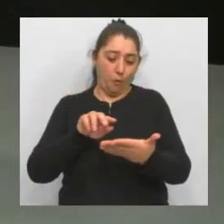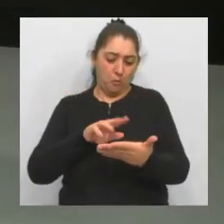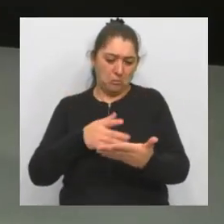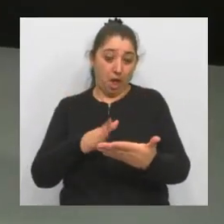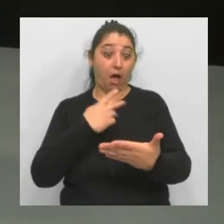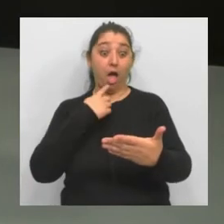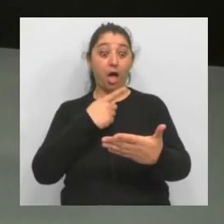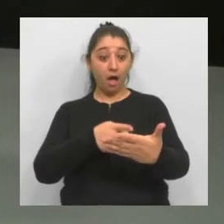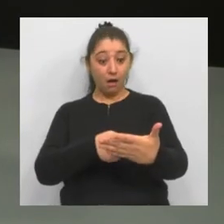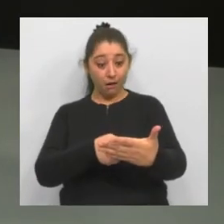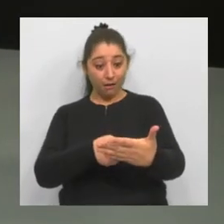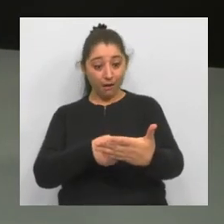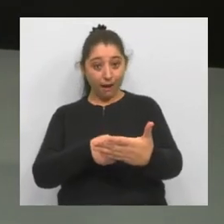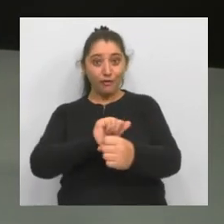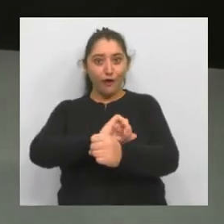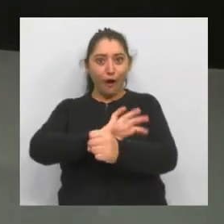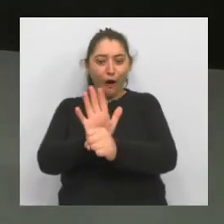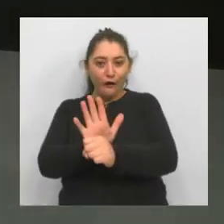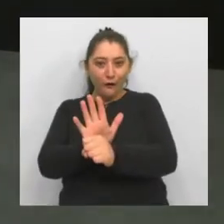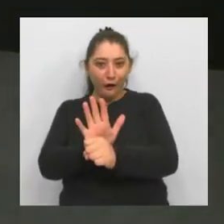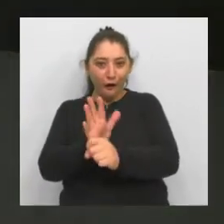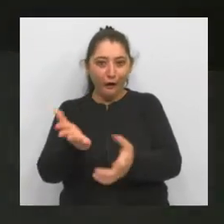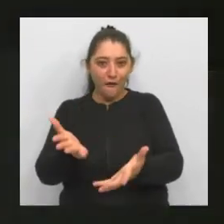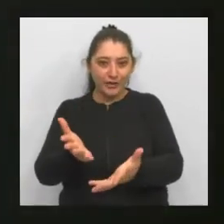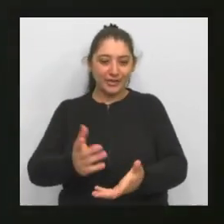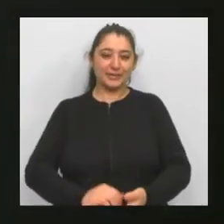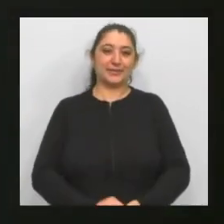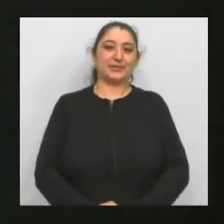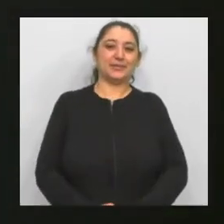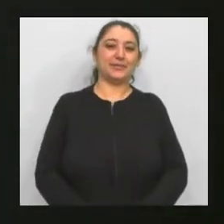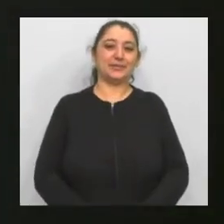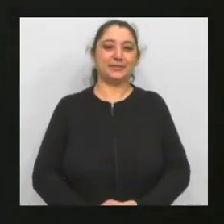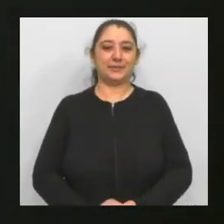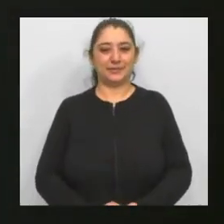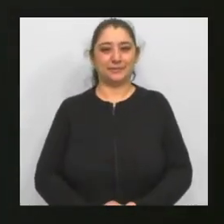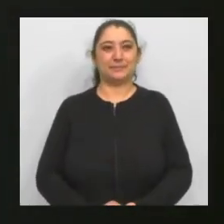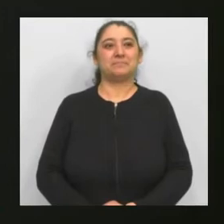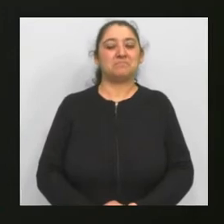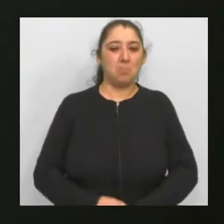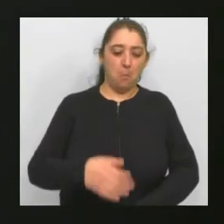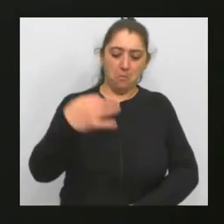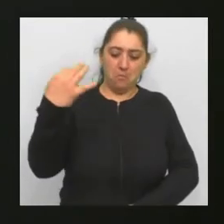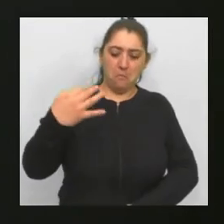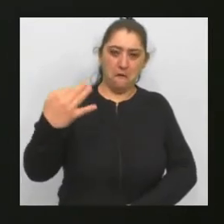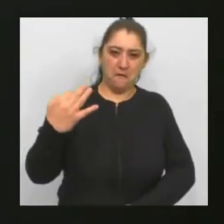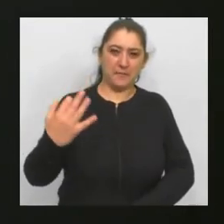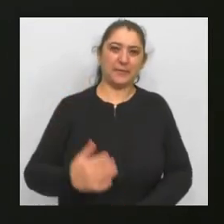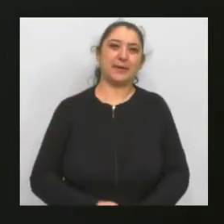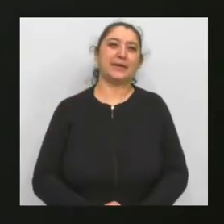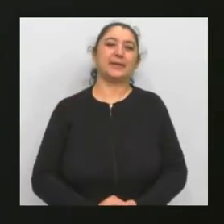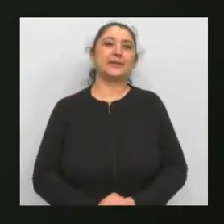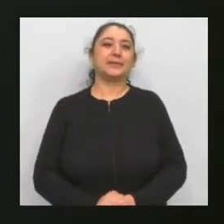el ensayo de la soberacera de Saramago? Bueno, un libro impresionante que